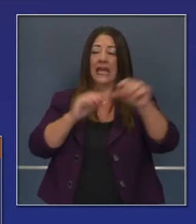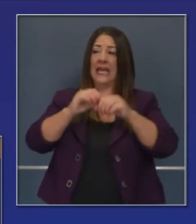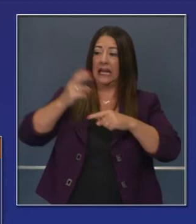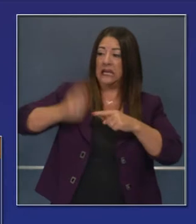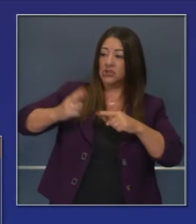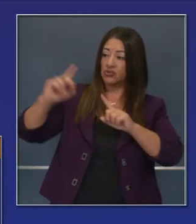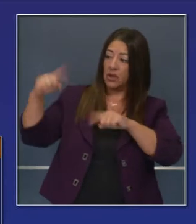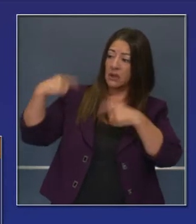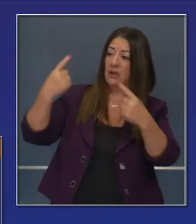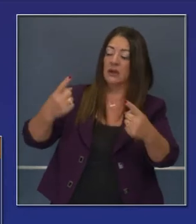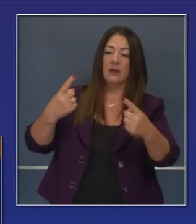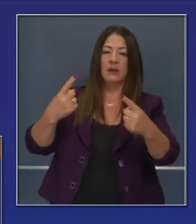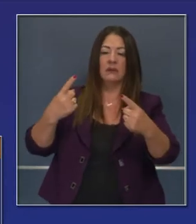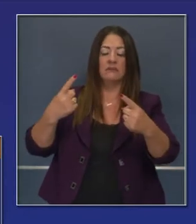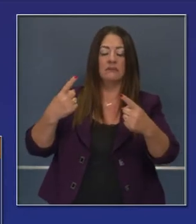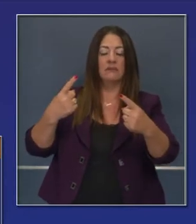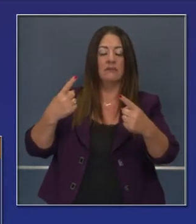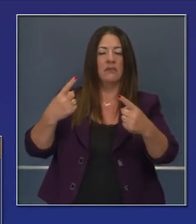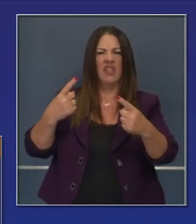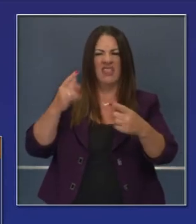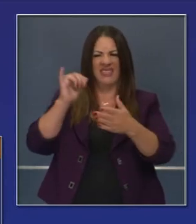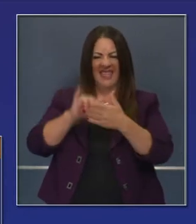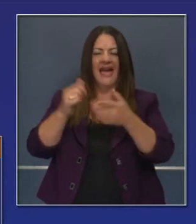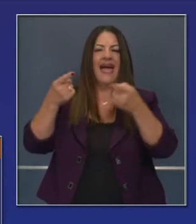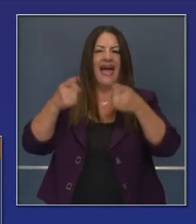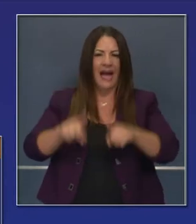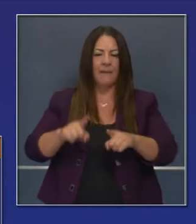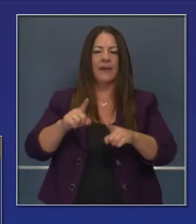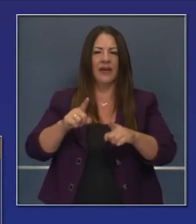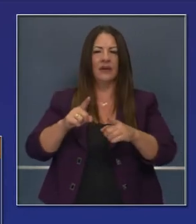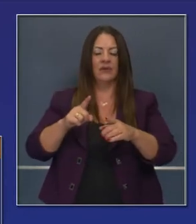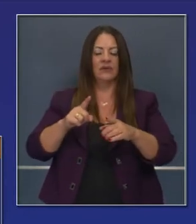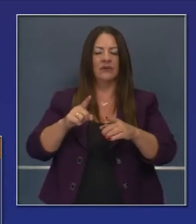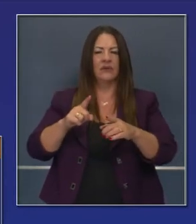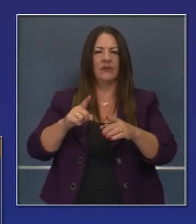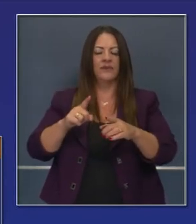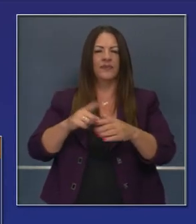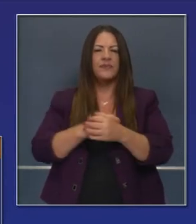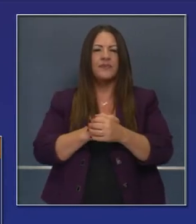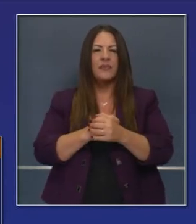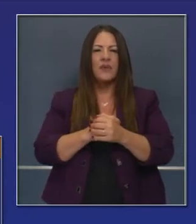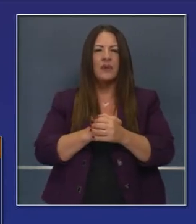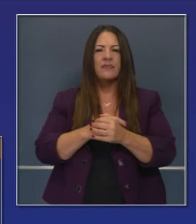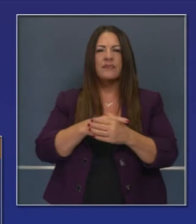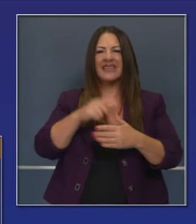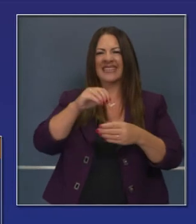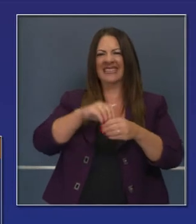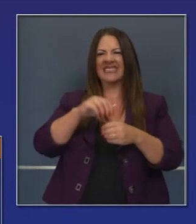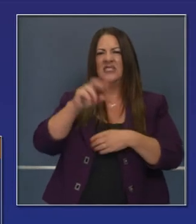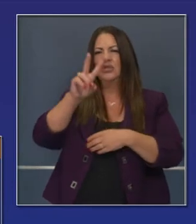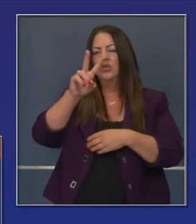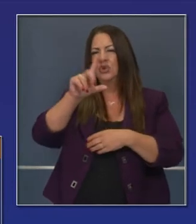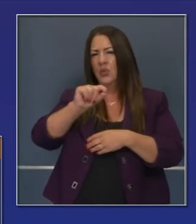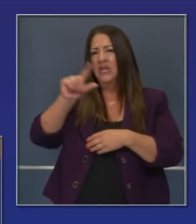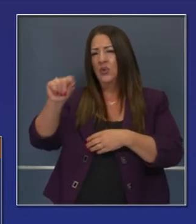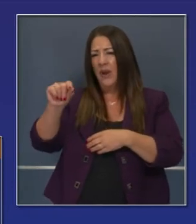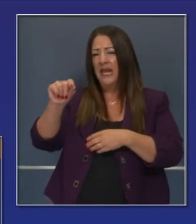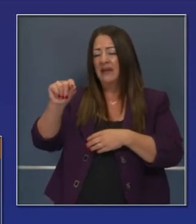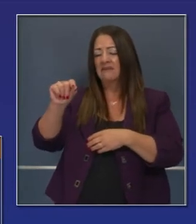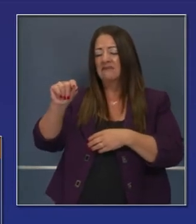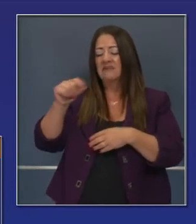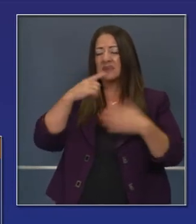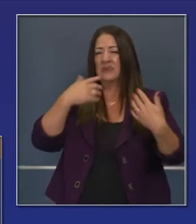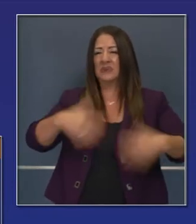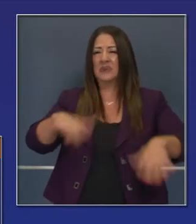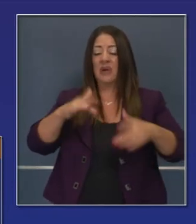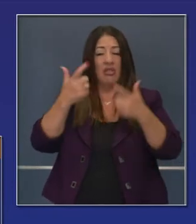documentados en la historia de nuestro estado han ocurrido en el 2020. Seis de los 20 incendios más graves